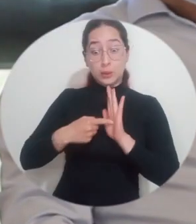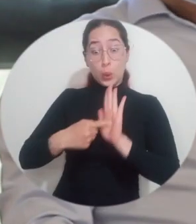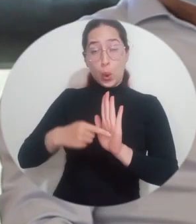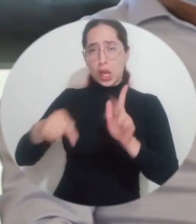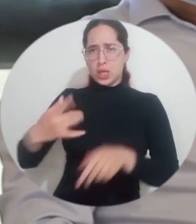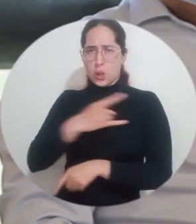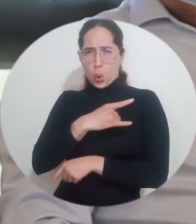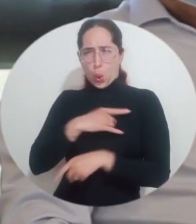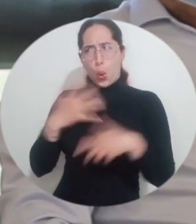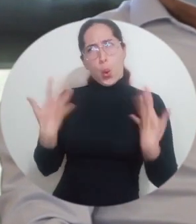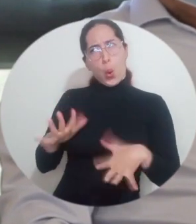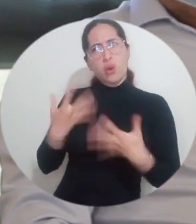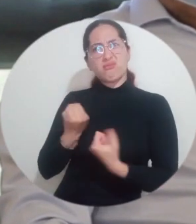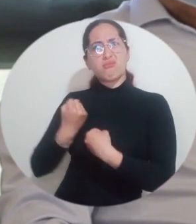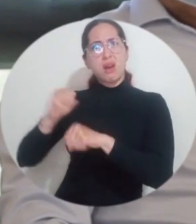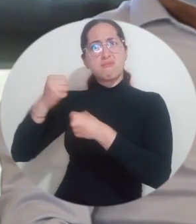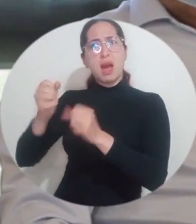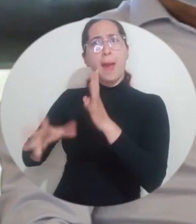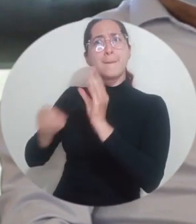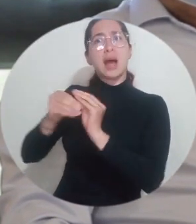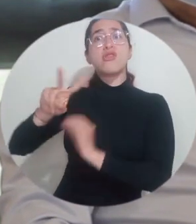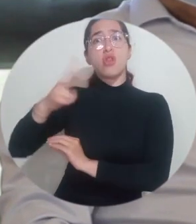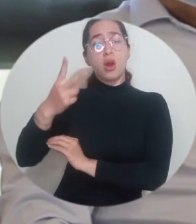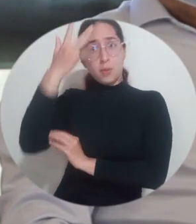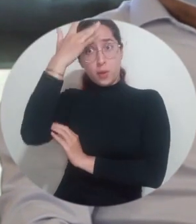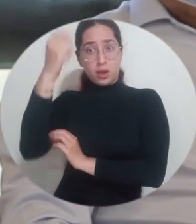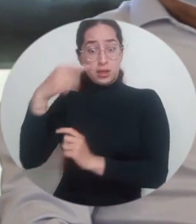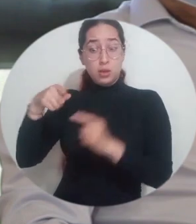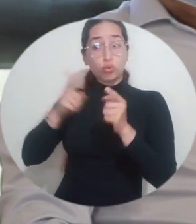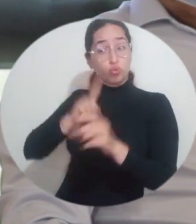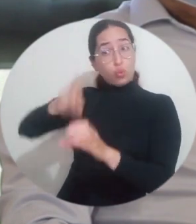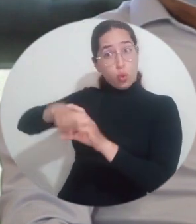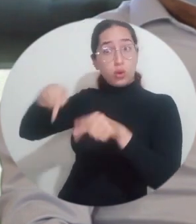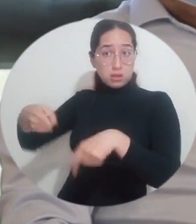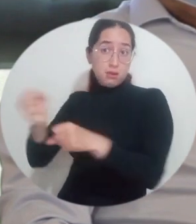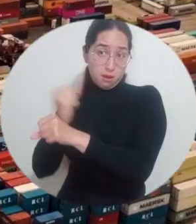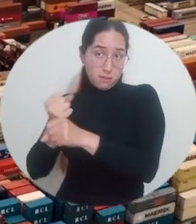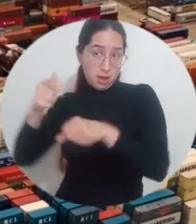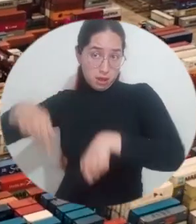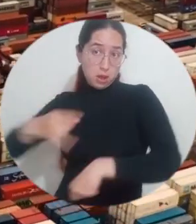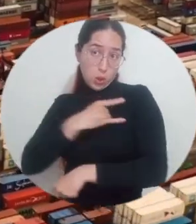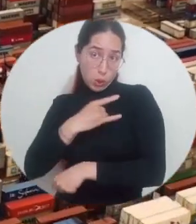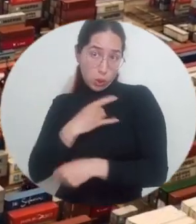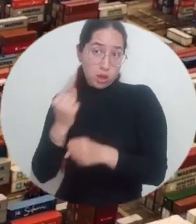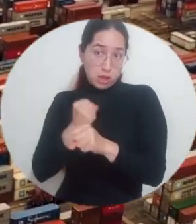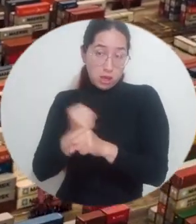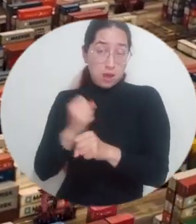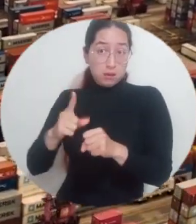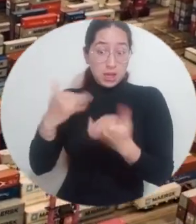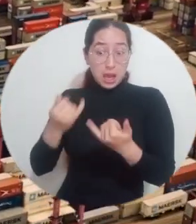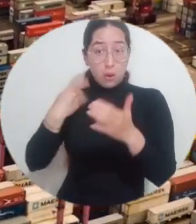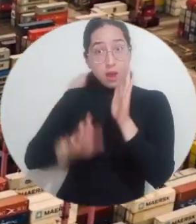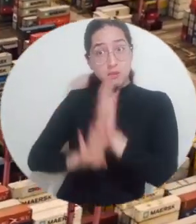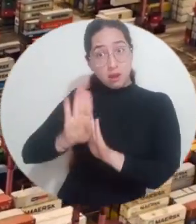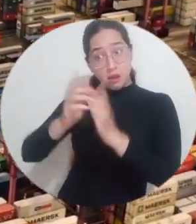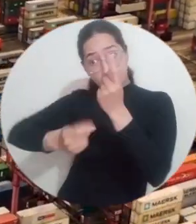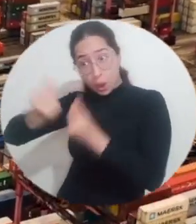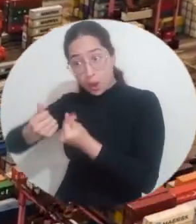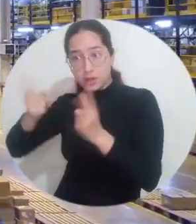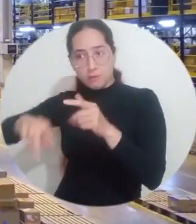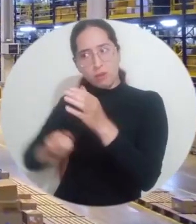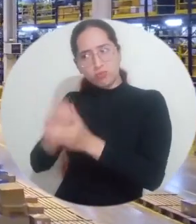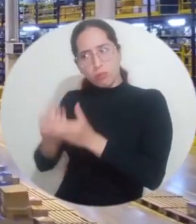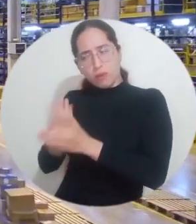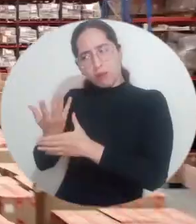Evidentemente para la universidad es una ganancia doble porque varios de ustedes son también docentes de la universidad. Para reactivar no solo económicamente sino